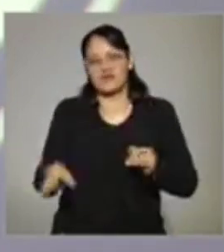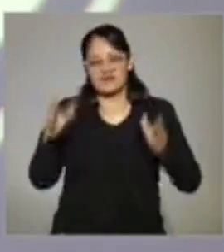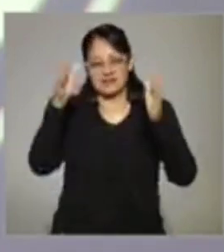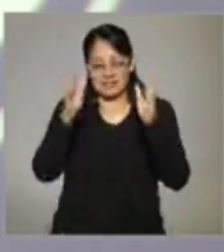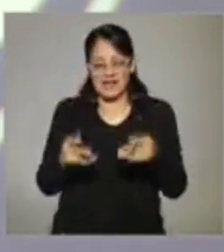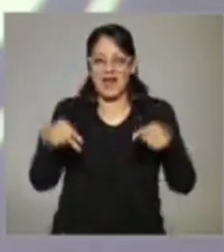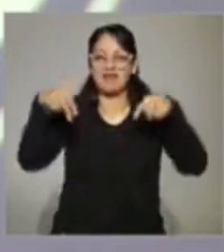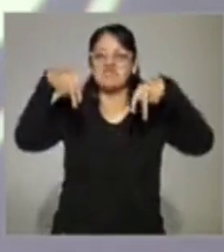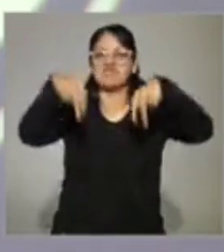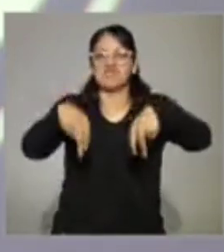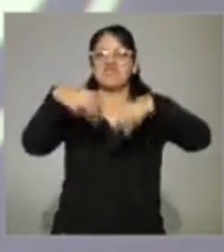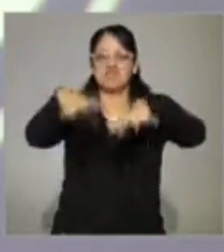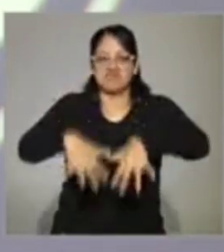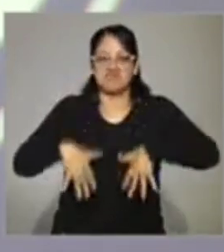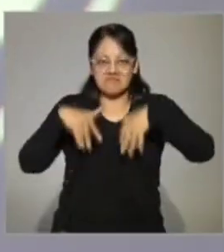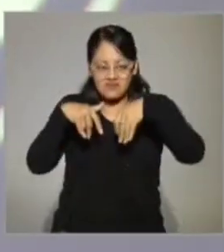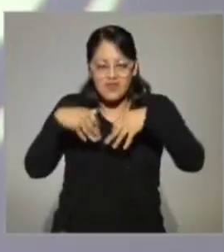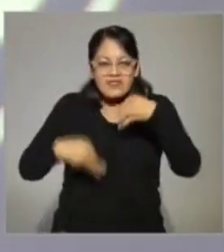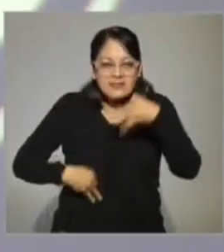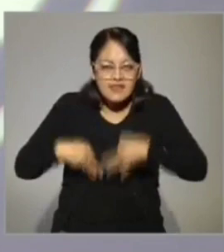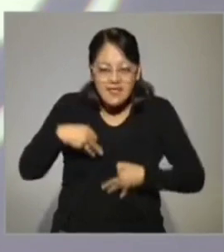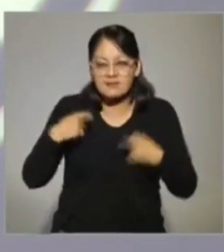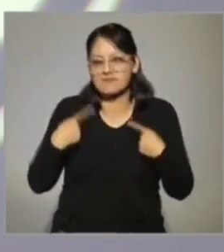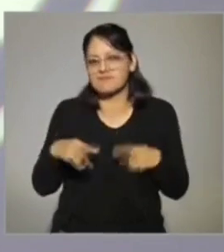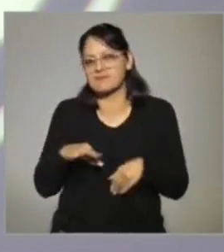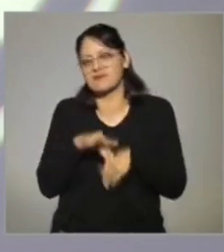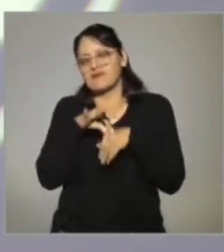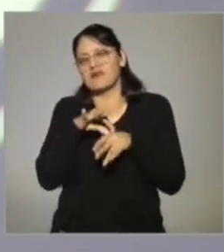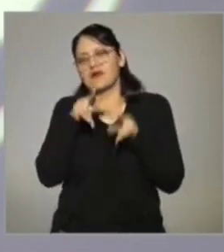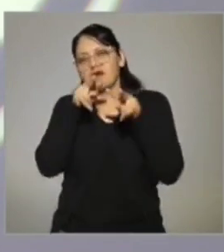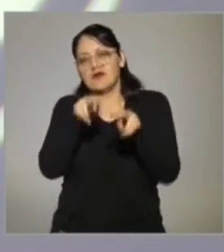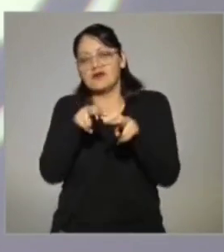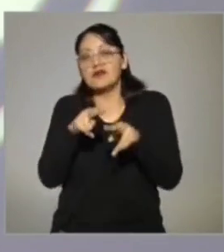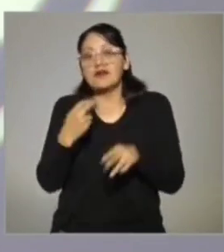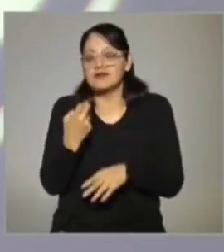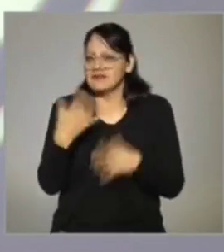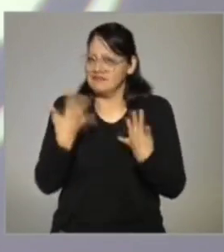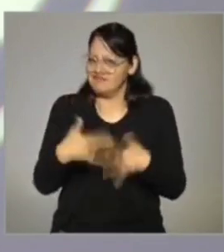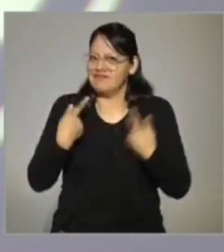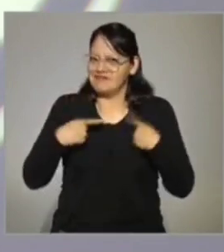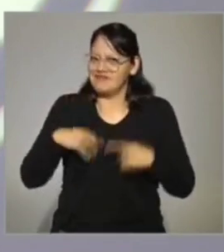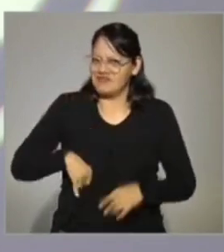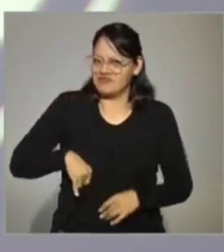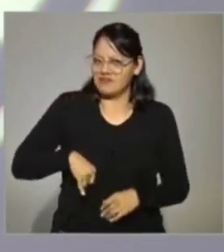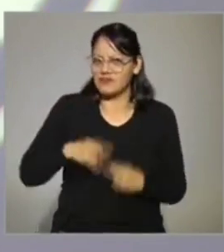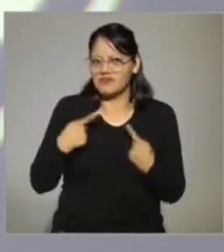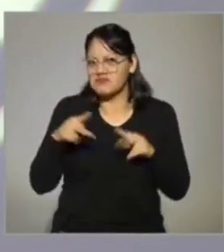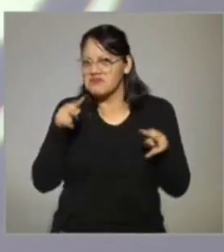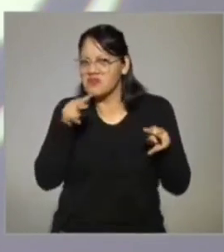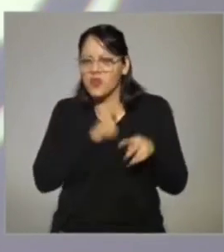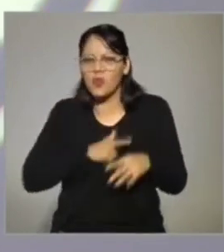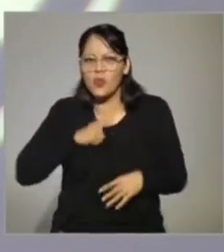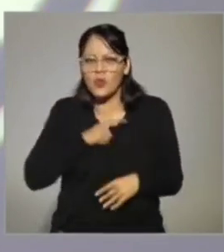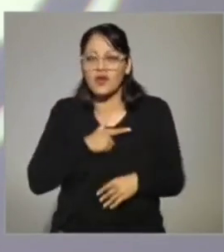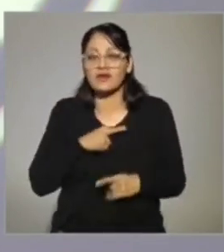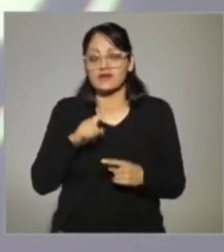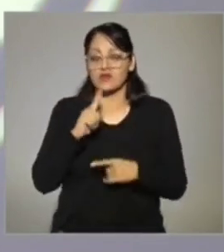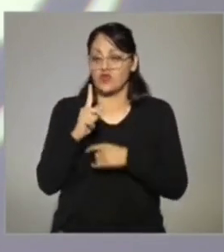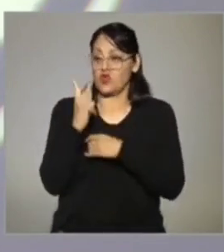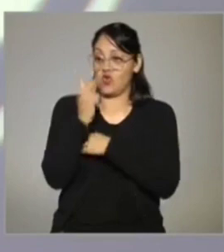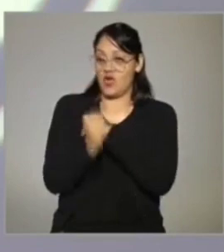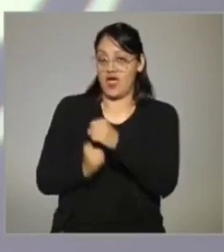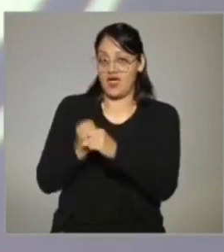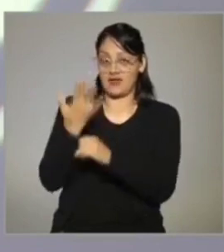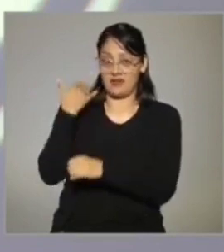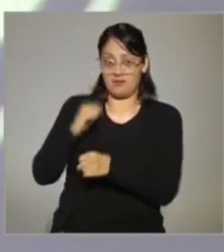presencialidad, con el teatro, con el público ahí en la sala. Y resultó muy interesante la reacción del público, viendo a dos años de